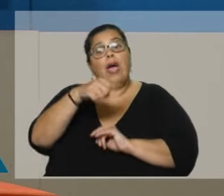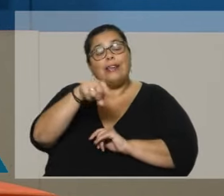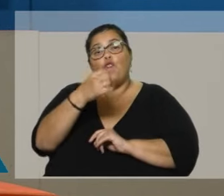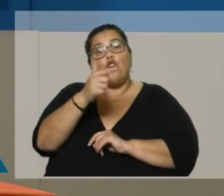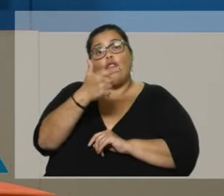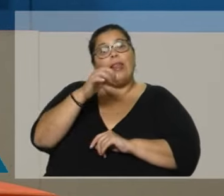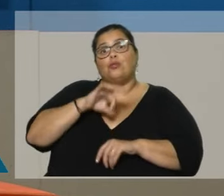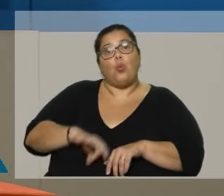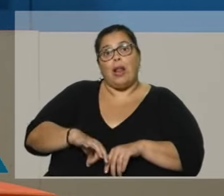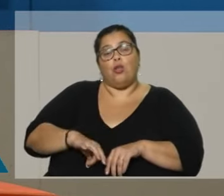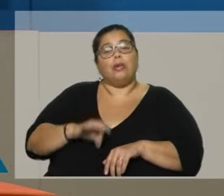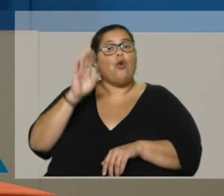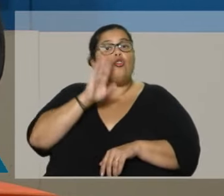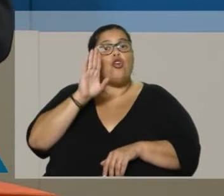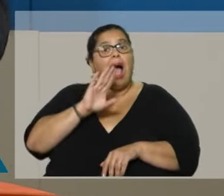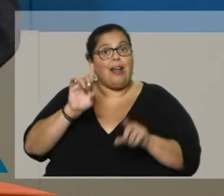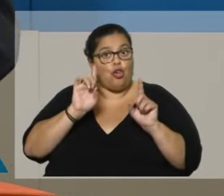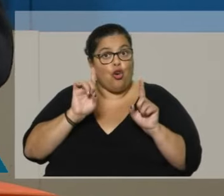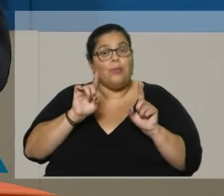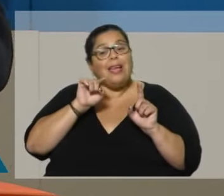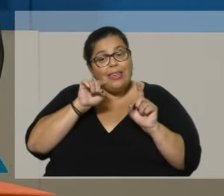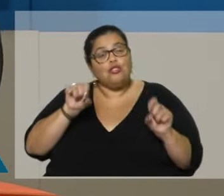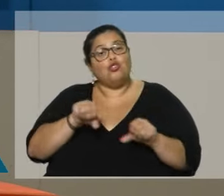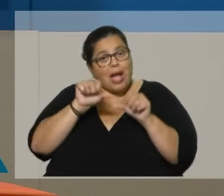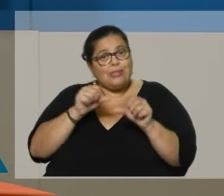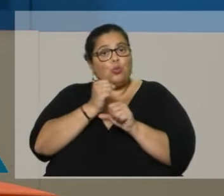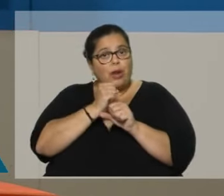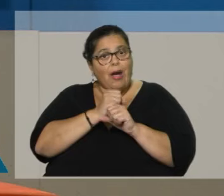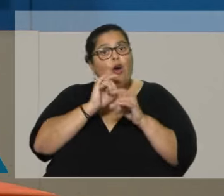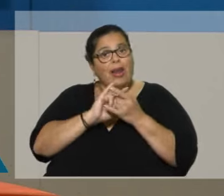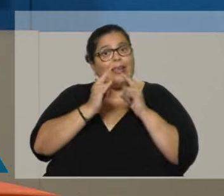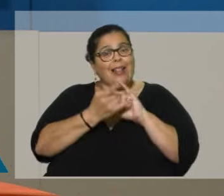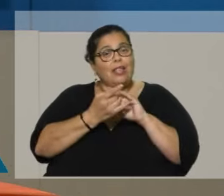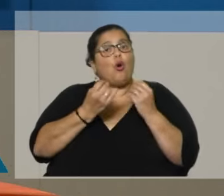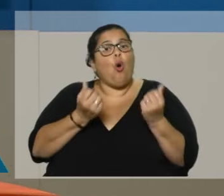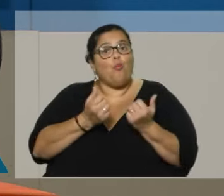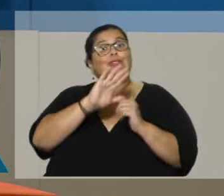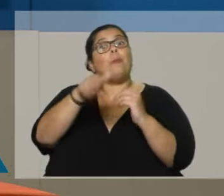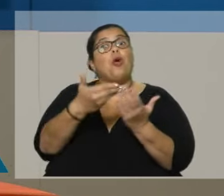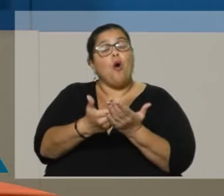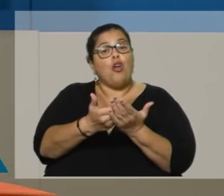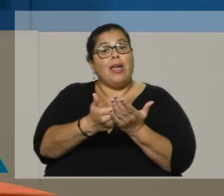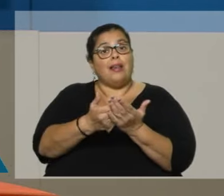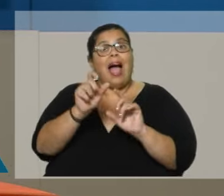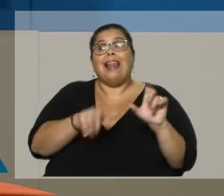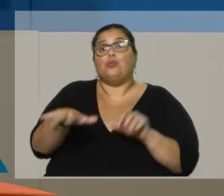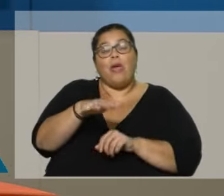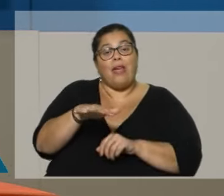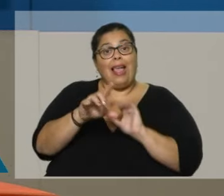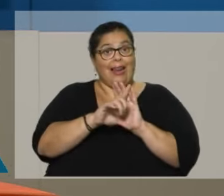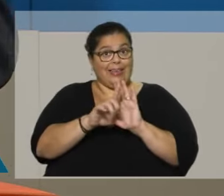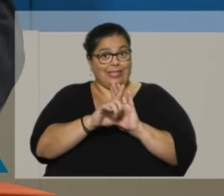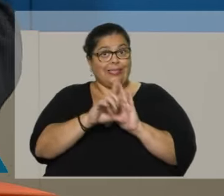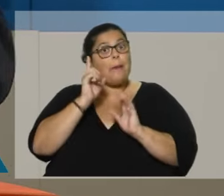sueldos, son honorarios. Y ellos realizan una labor legislativa de proponer a la ciudadanía leyes que ellos consideran que son necesarias.